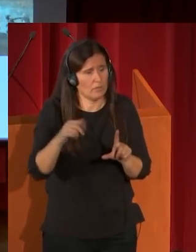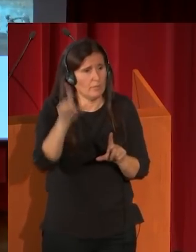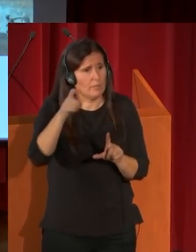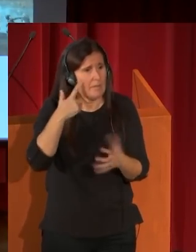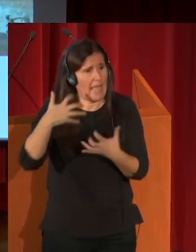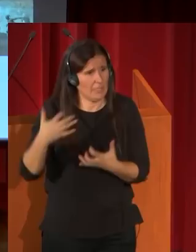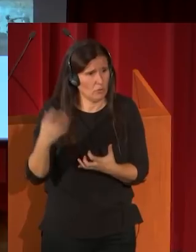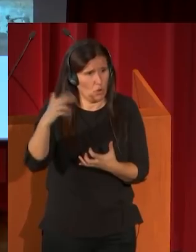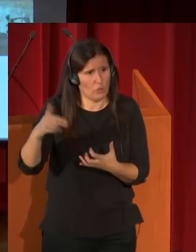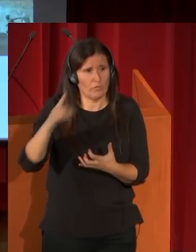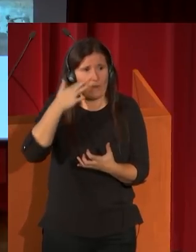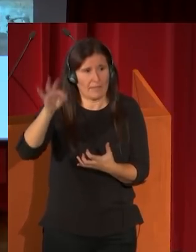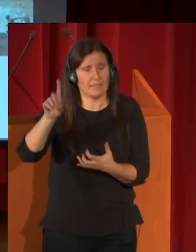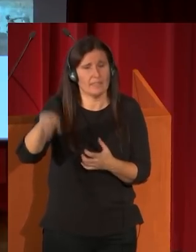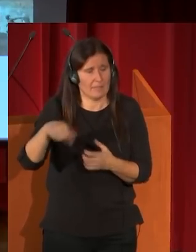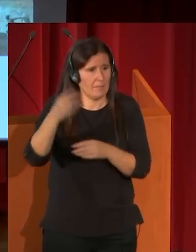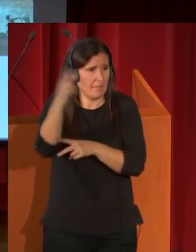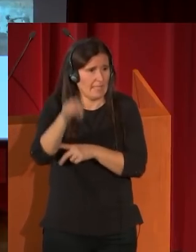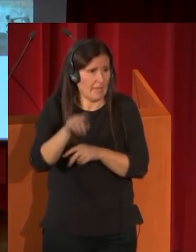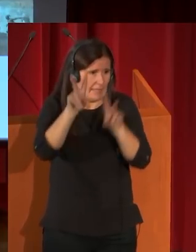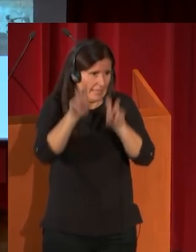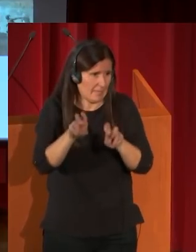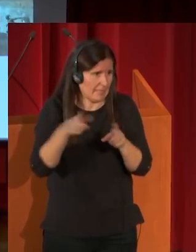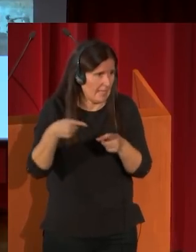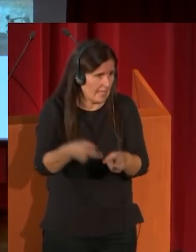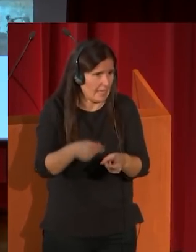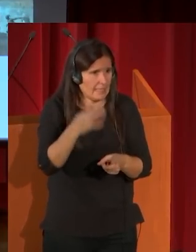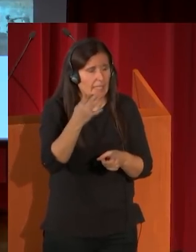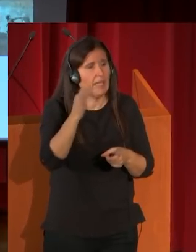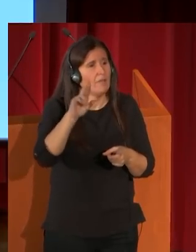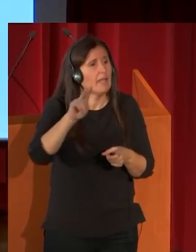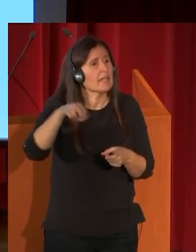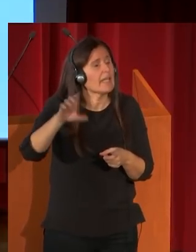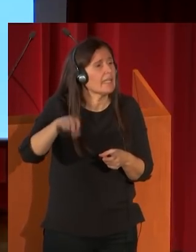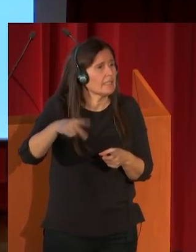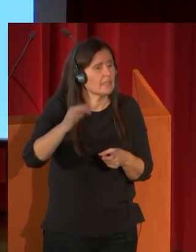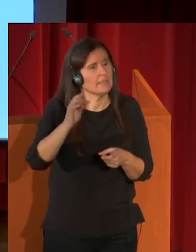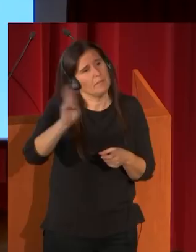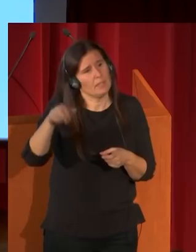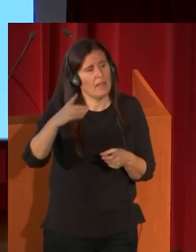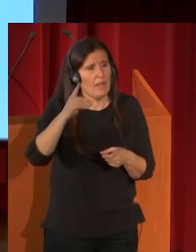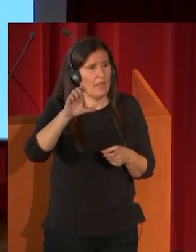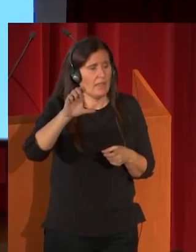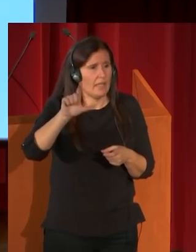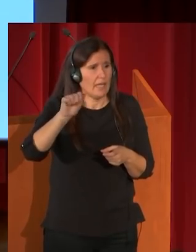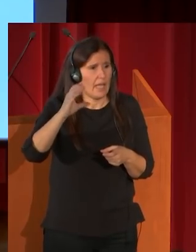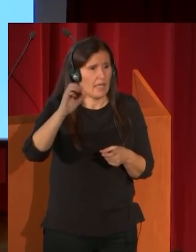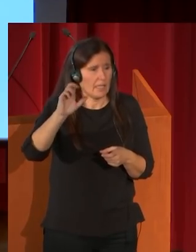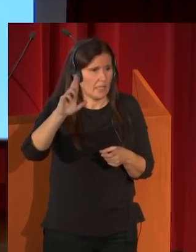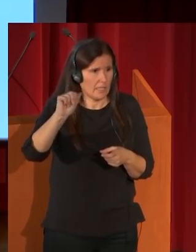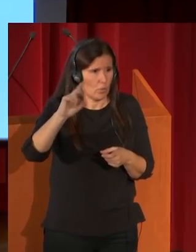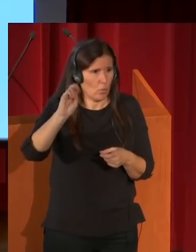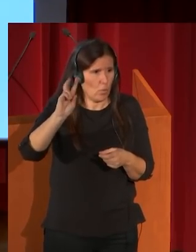que trataron este tipo de temas, no ya Vernet, sino sobre todo de Lacroix, cuya obra conoce el artista en París.